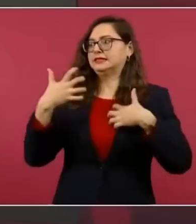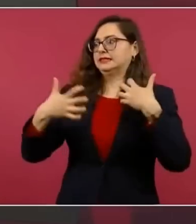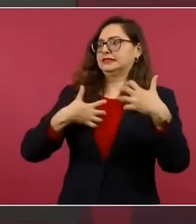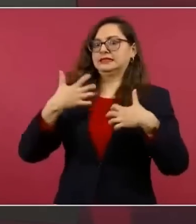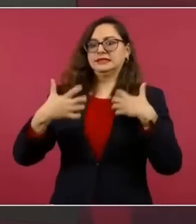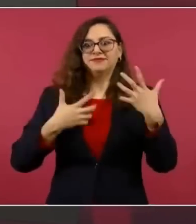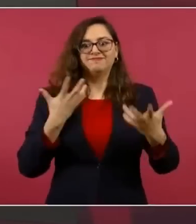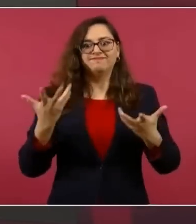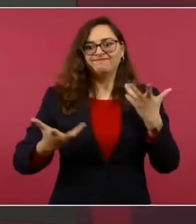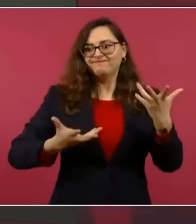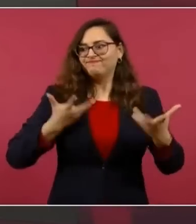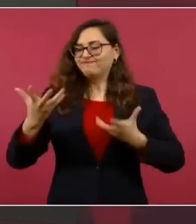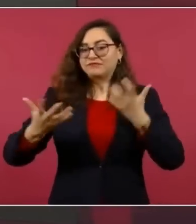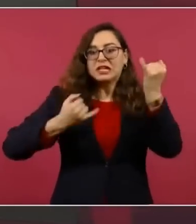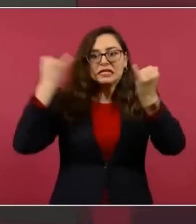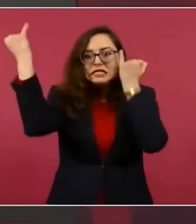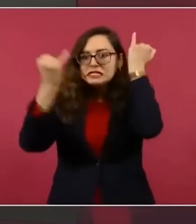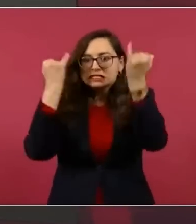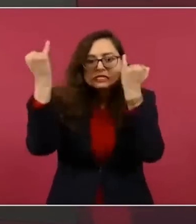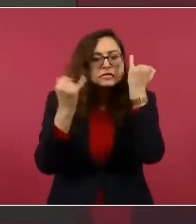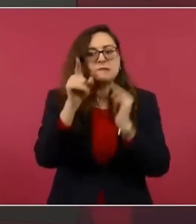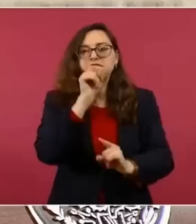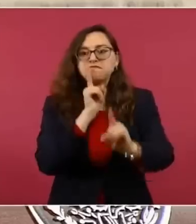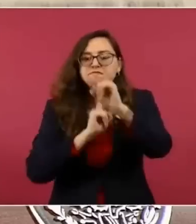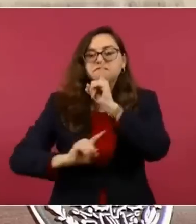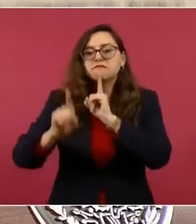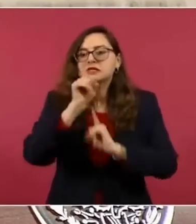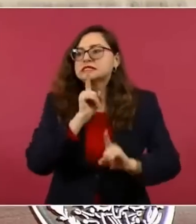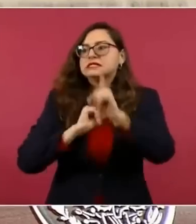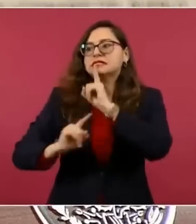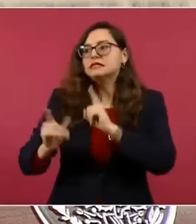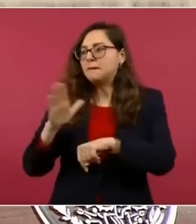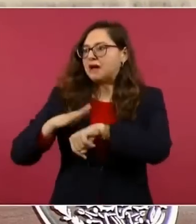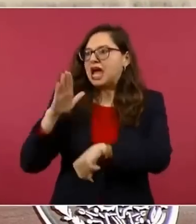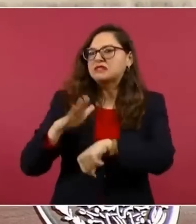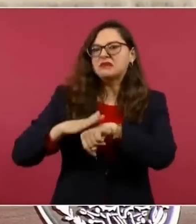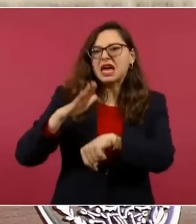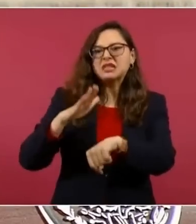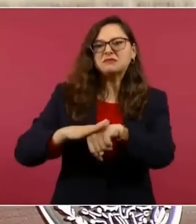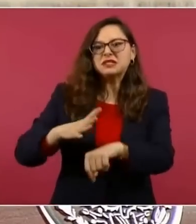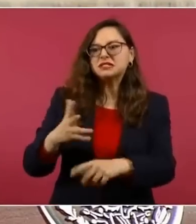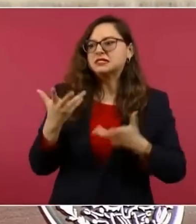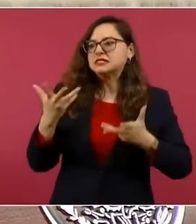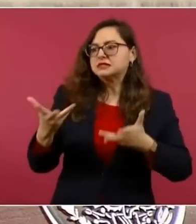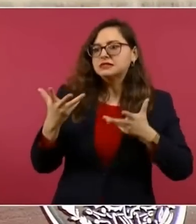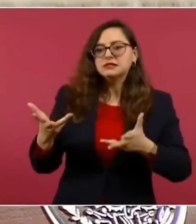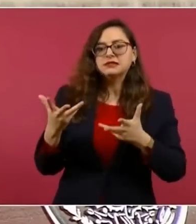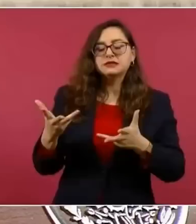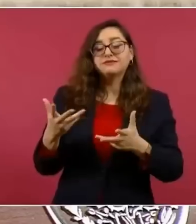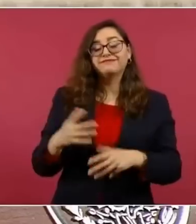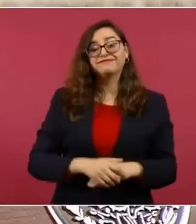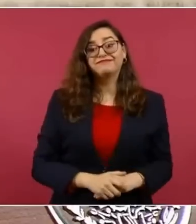y cometen errores garrafales.